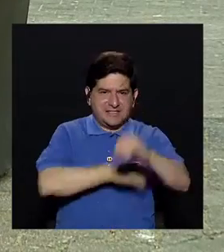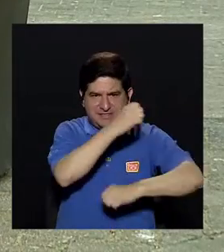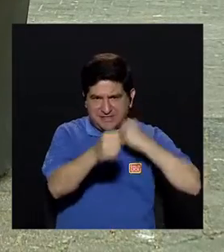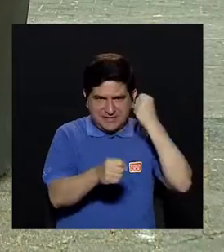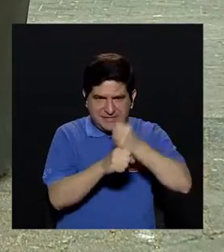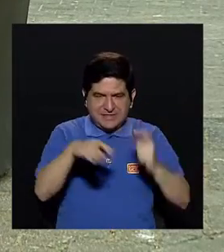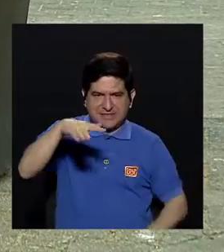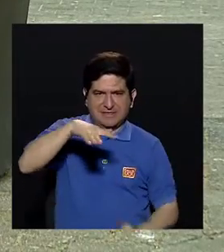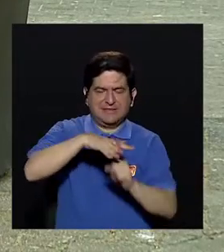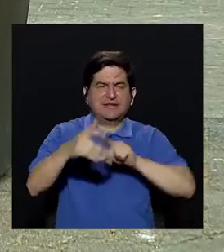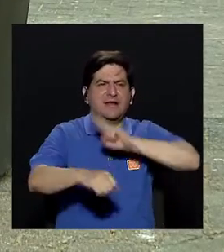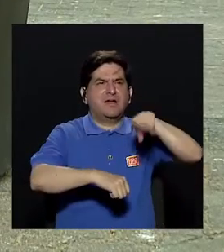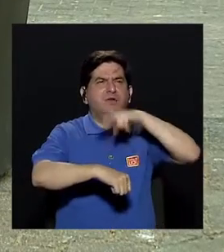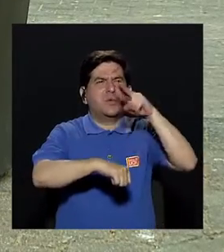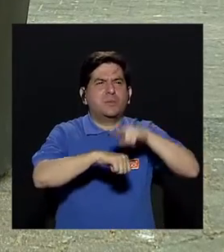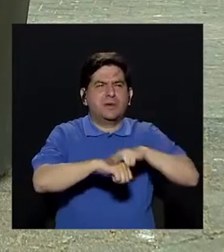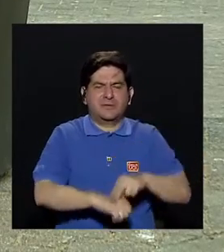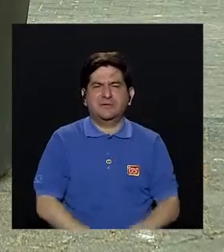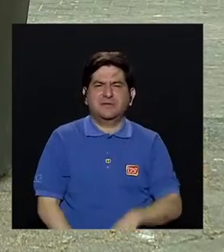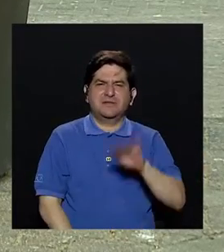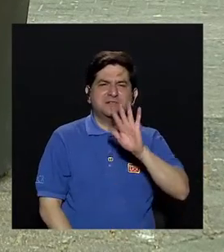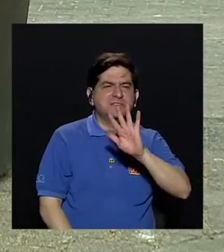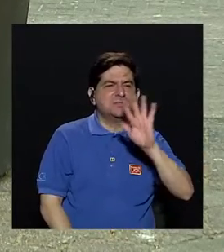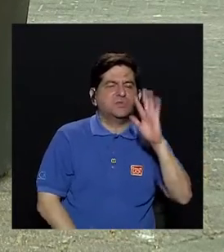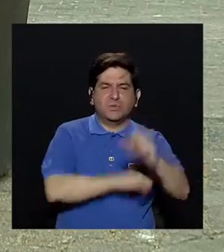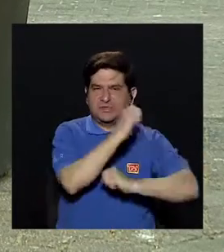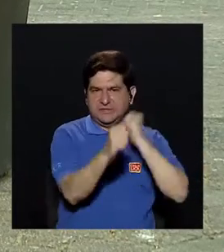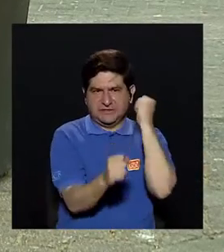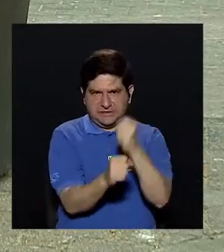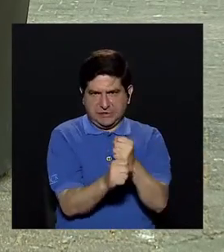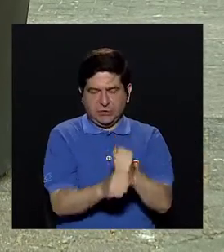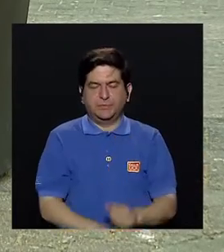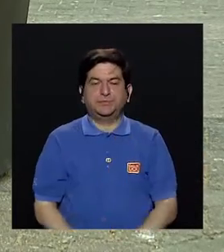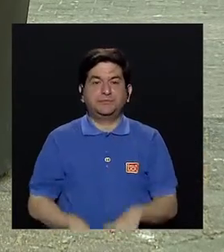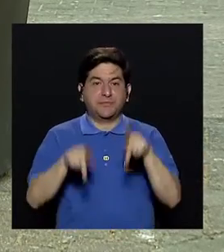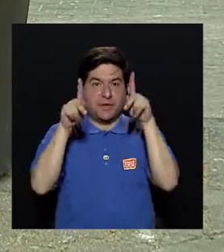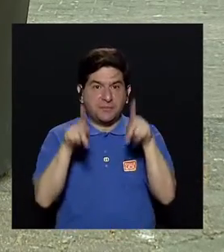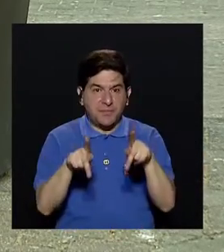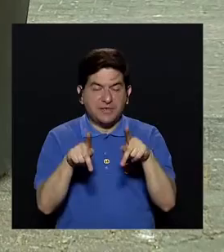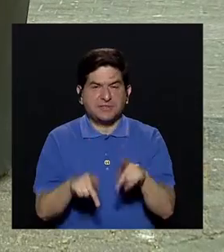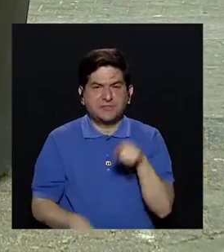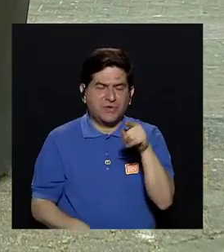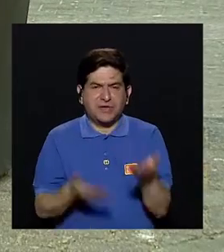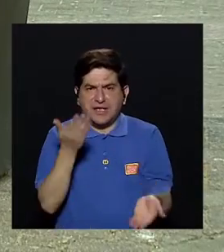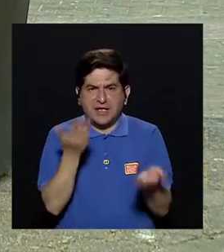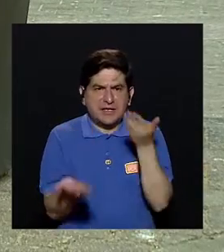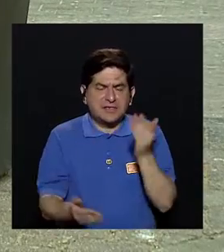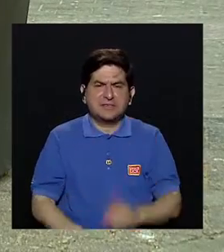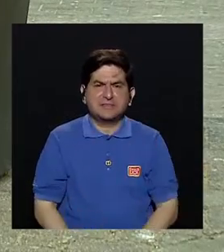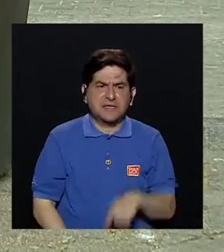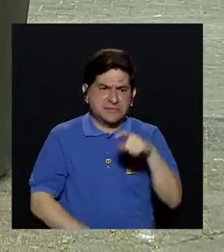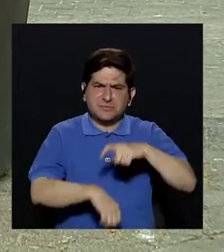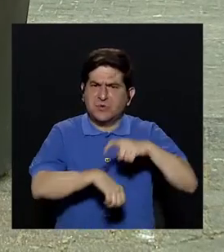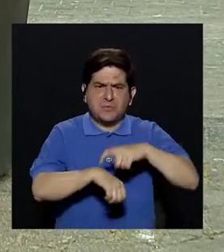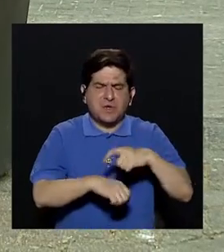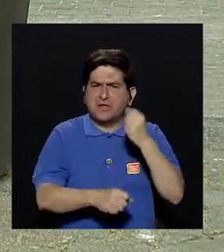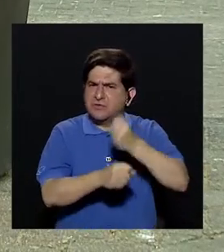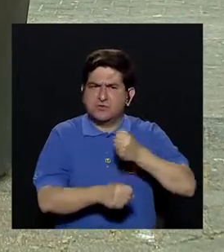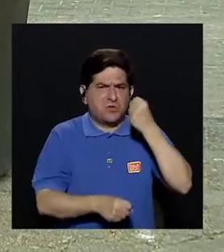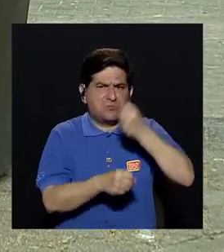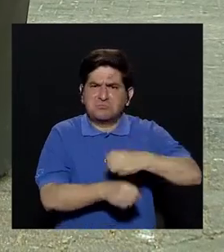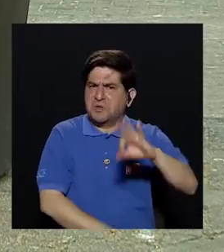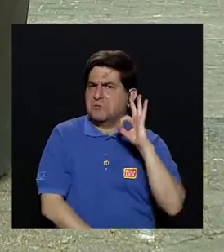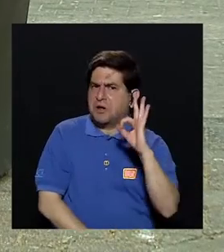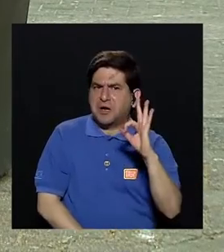años, generalmente alrededor de los 55 años. Sí, cuando la persona está sumamente productiva en